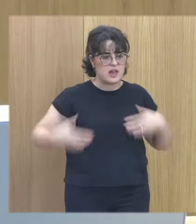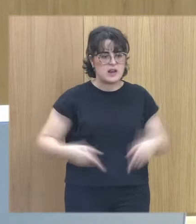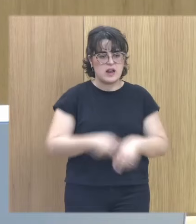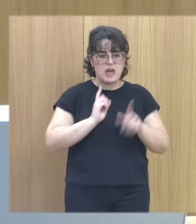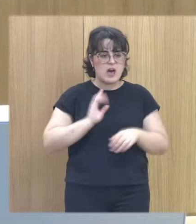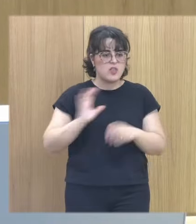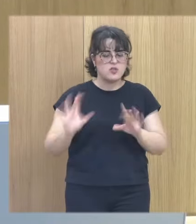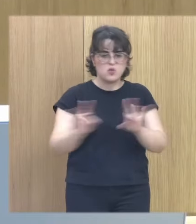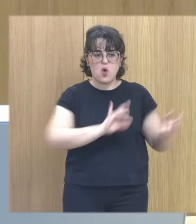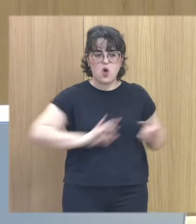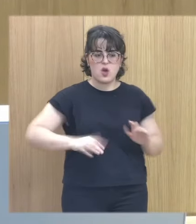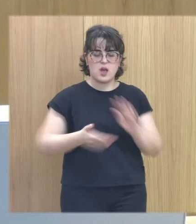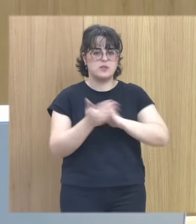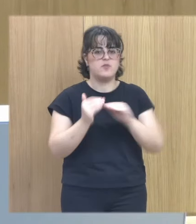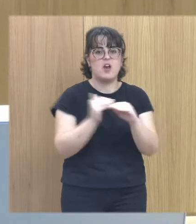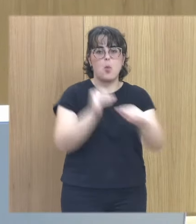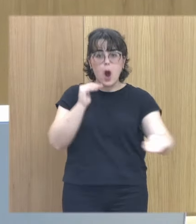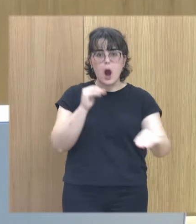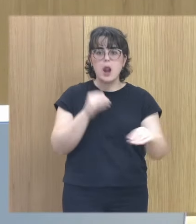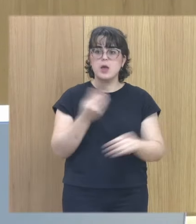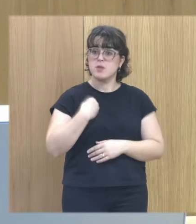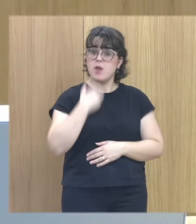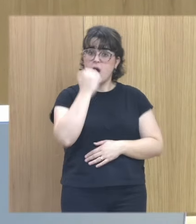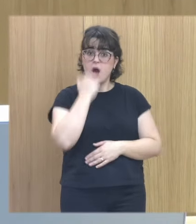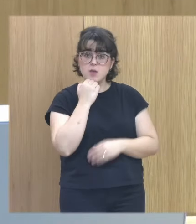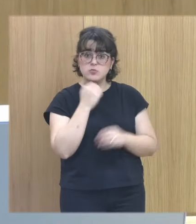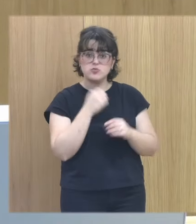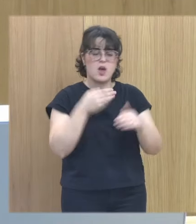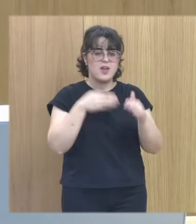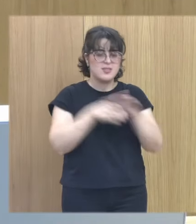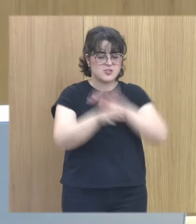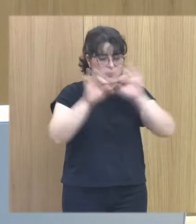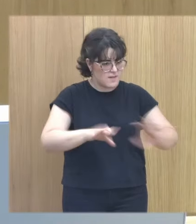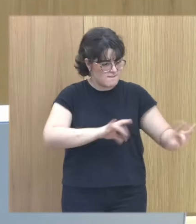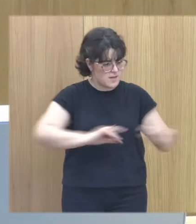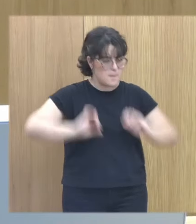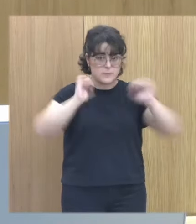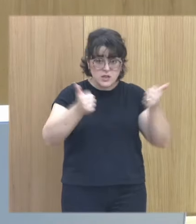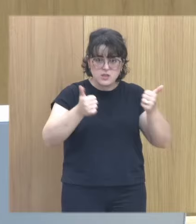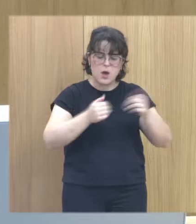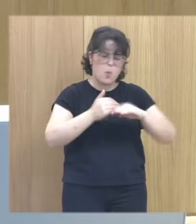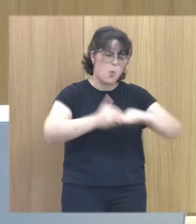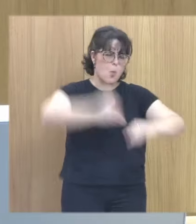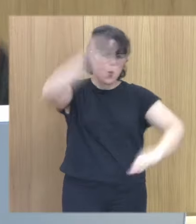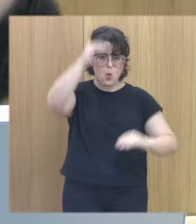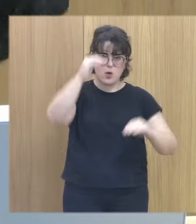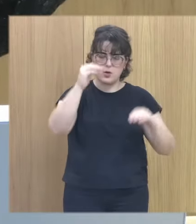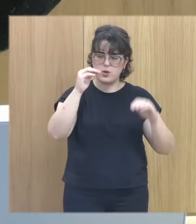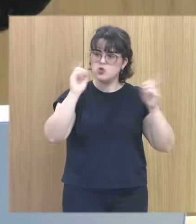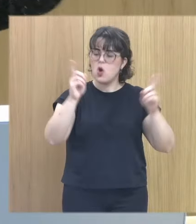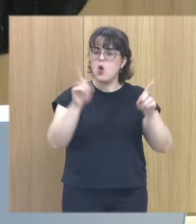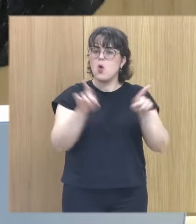entonces la posibilidad del abuso en la entrada en la genitalidad es muy alta muy alta pero no desde el abuso